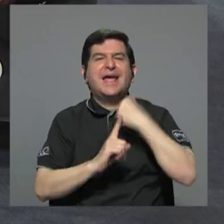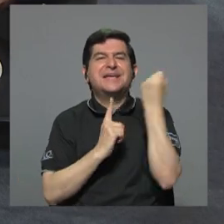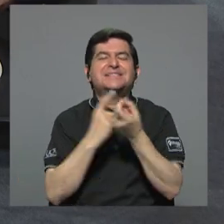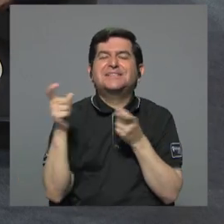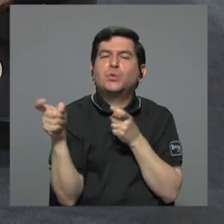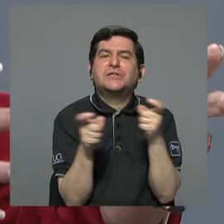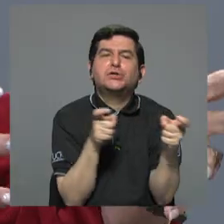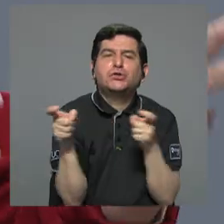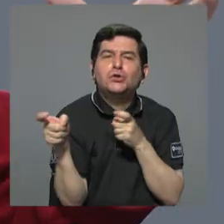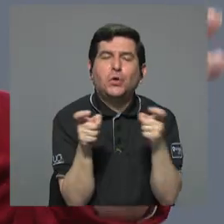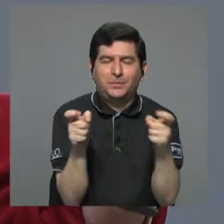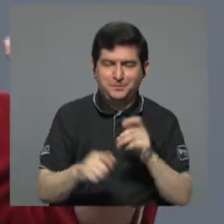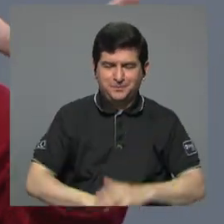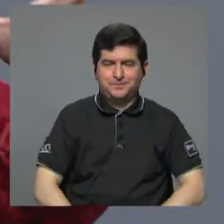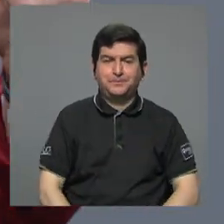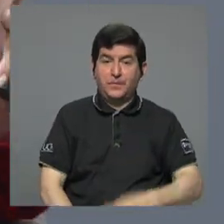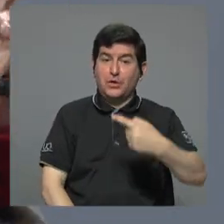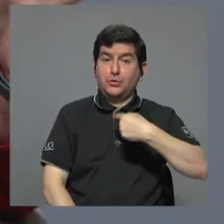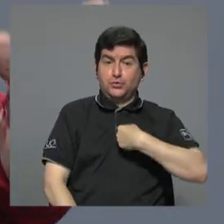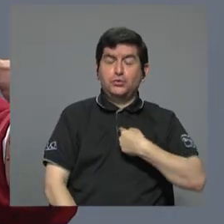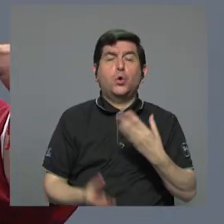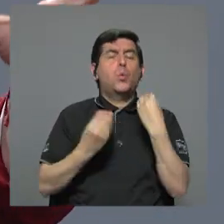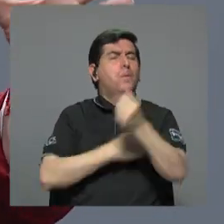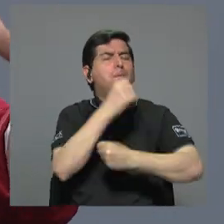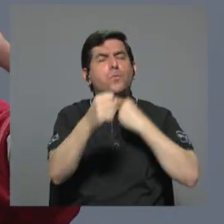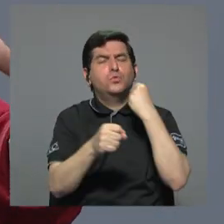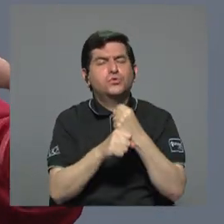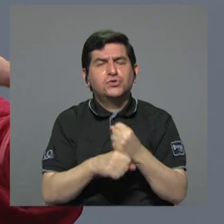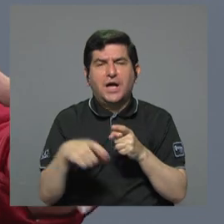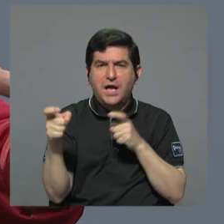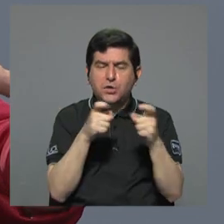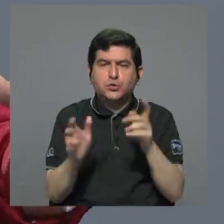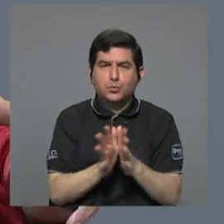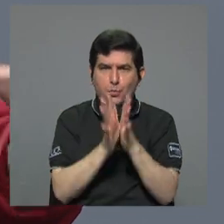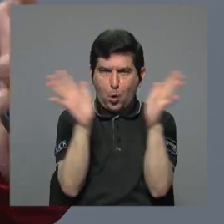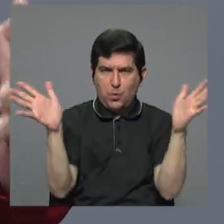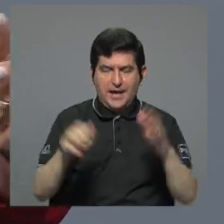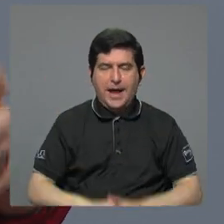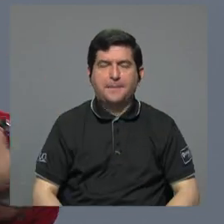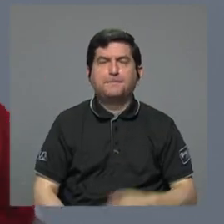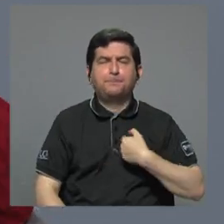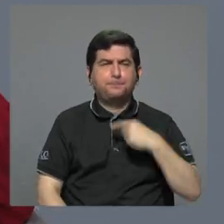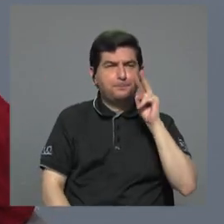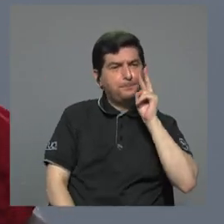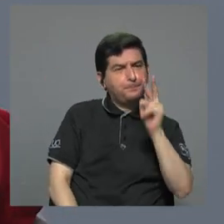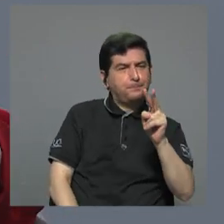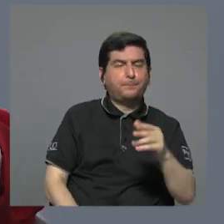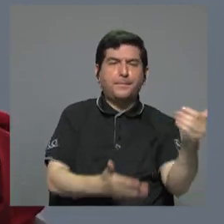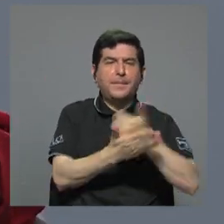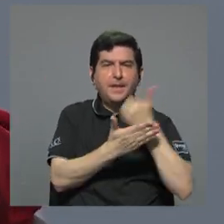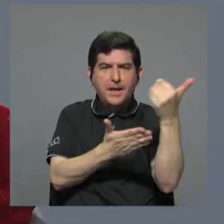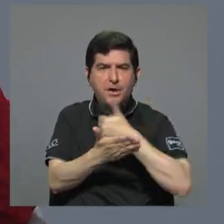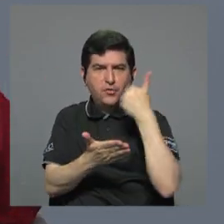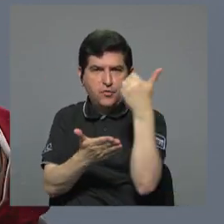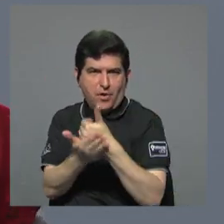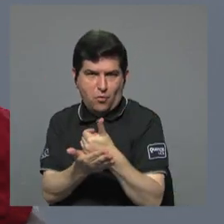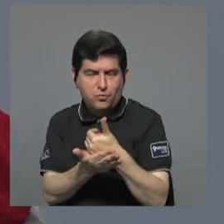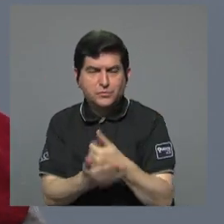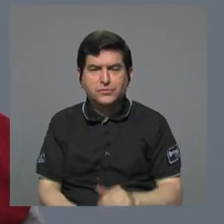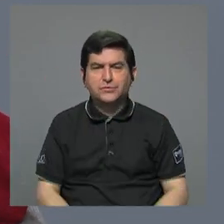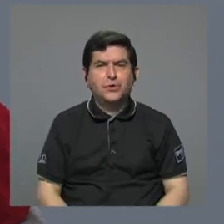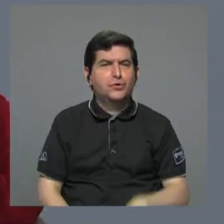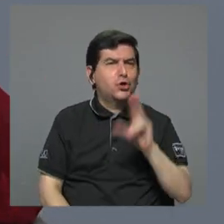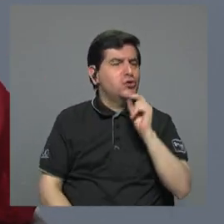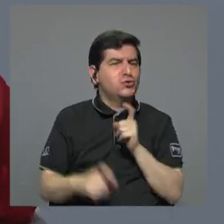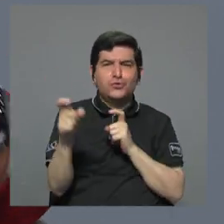administración. Yo que he pasado tantos años en la administración pública, uno se ha visto cómo los recursos no se